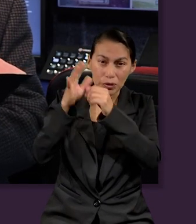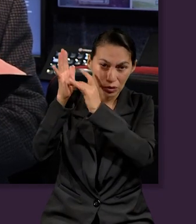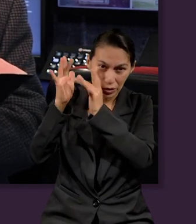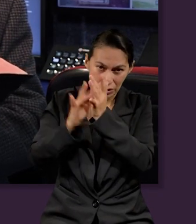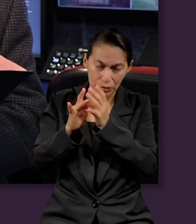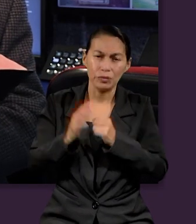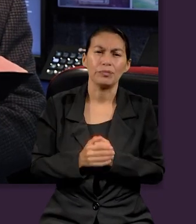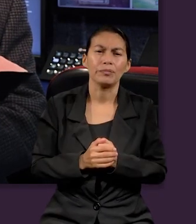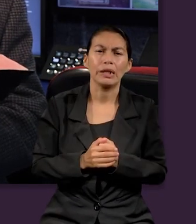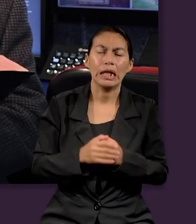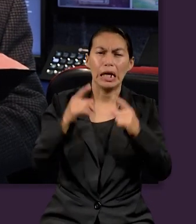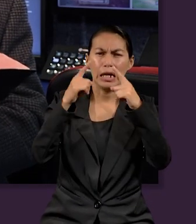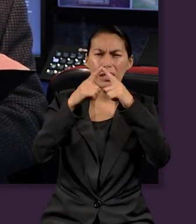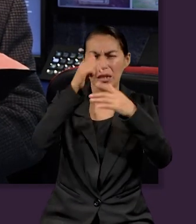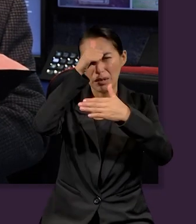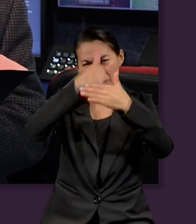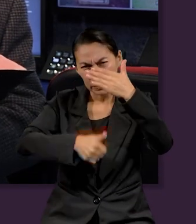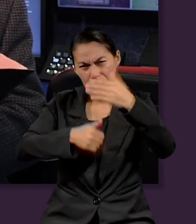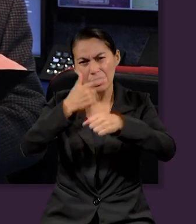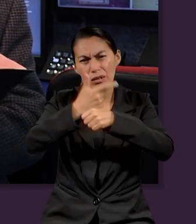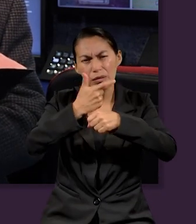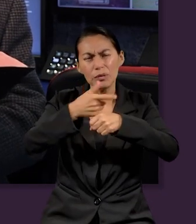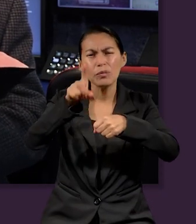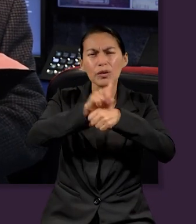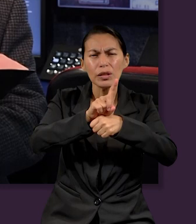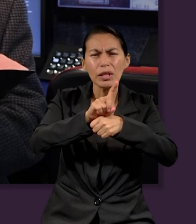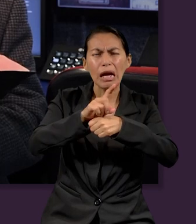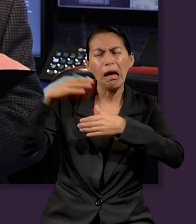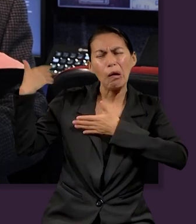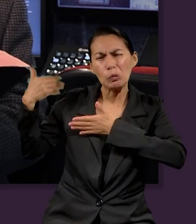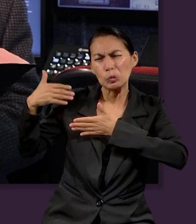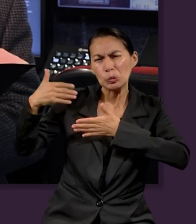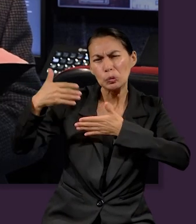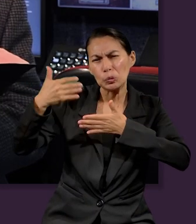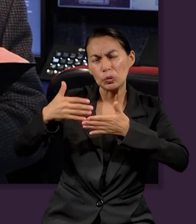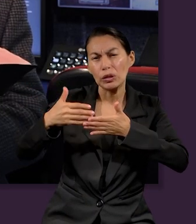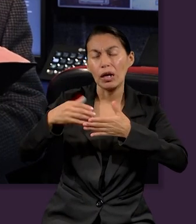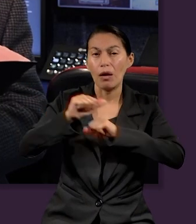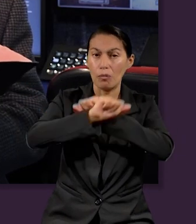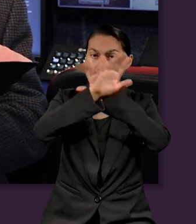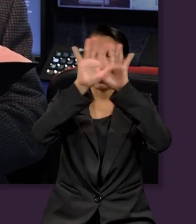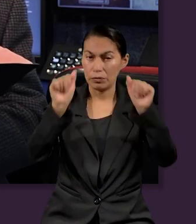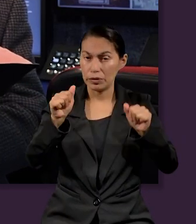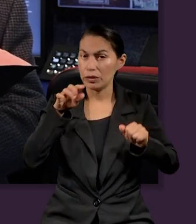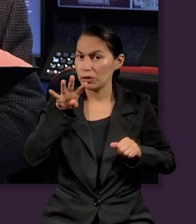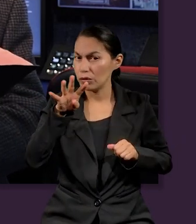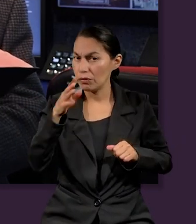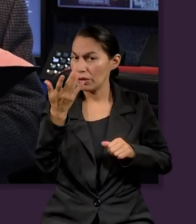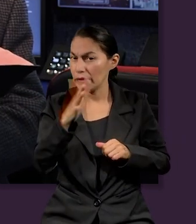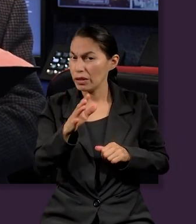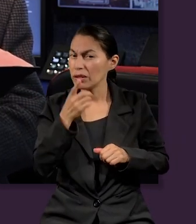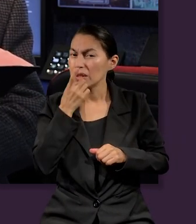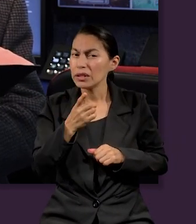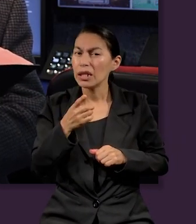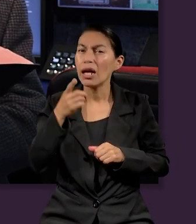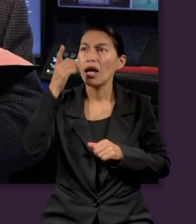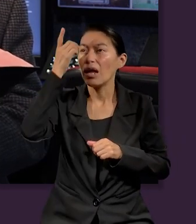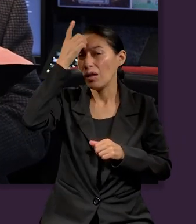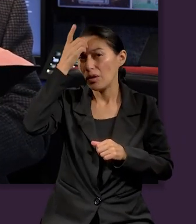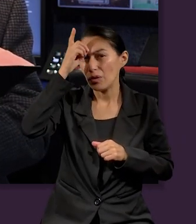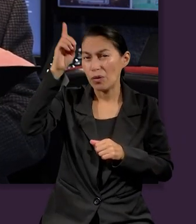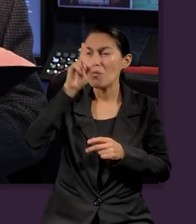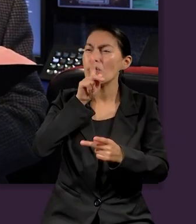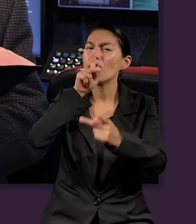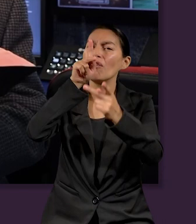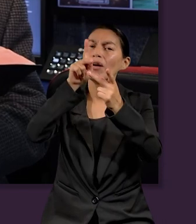Jesucristo. La iglesia adventista del séptimo día ha interpretado, a través del tiempo fundamentados en Apocalipsis 19